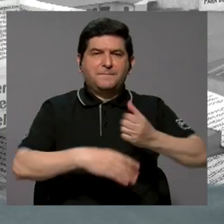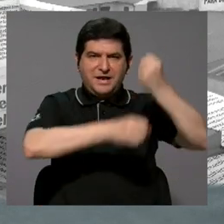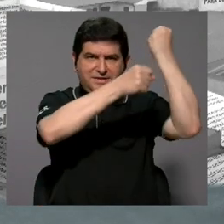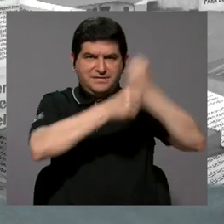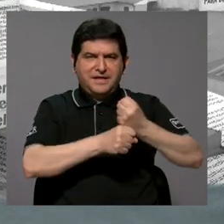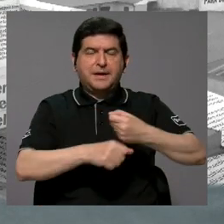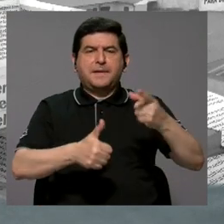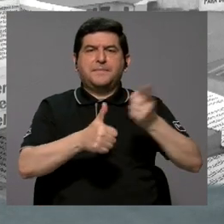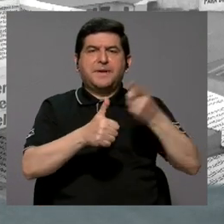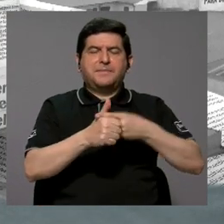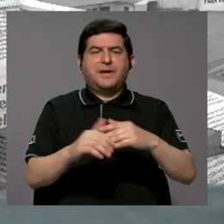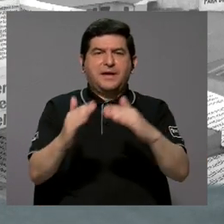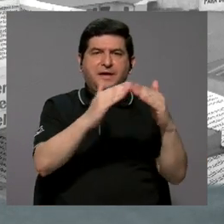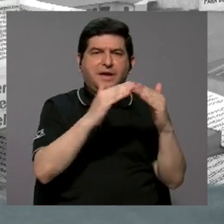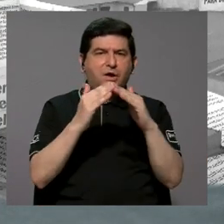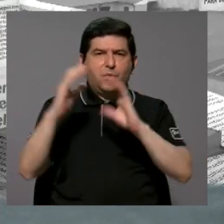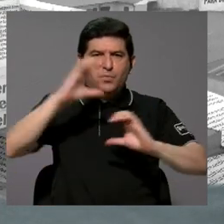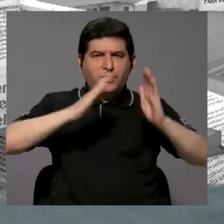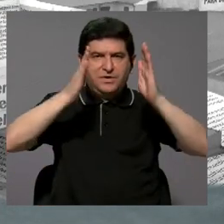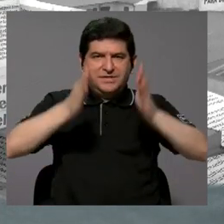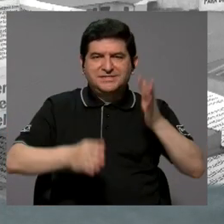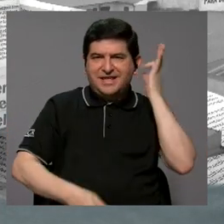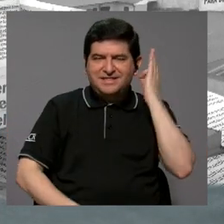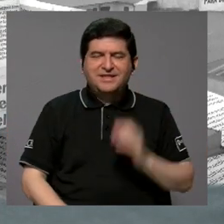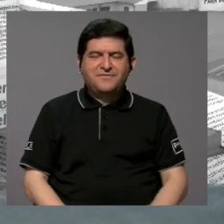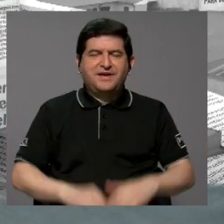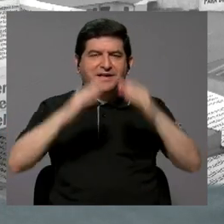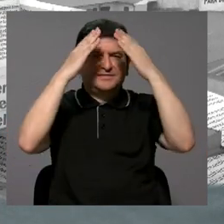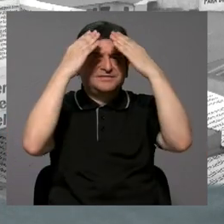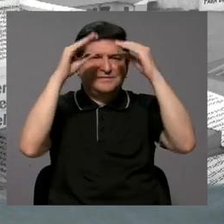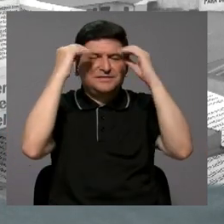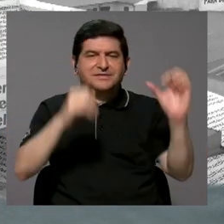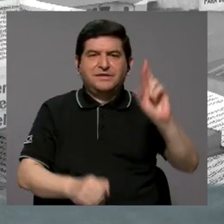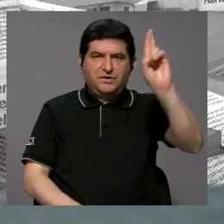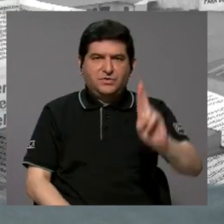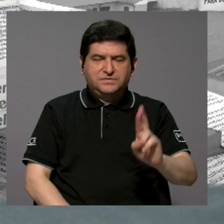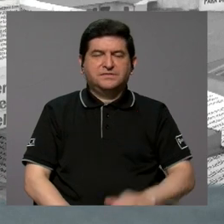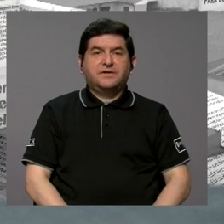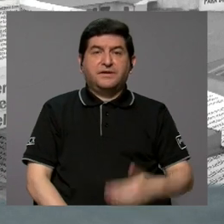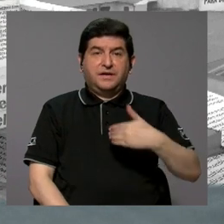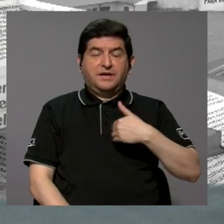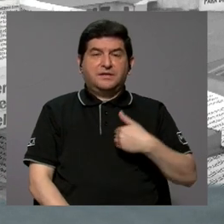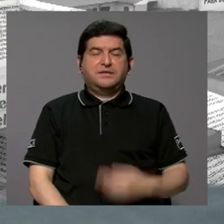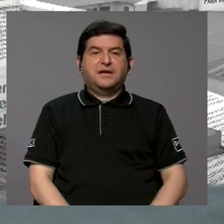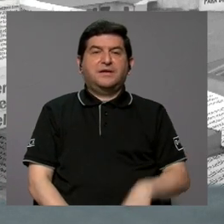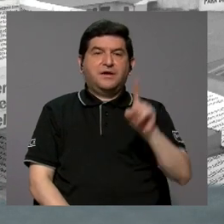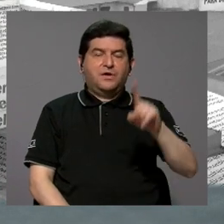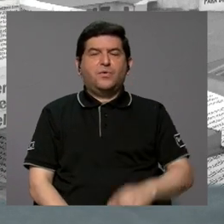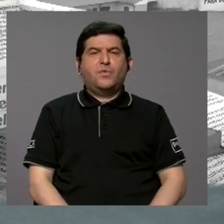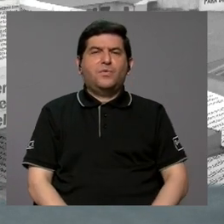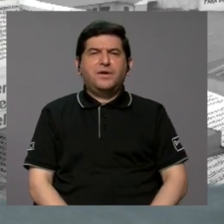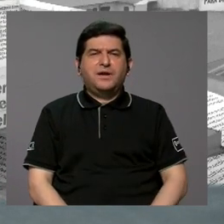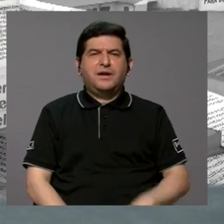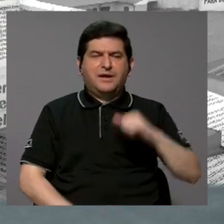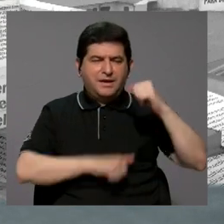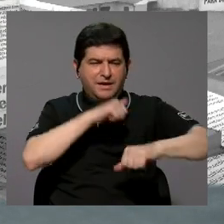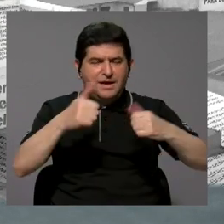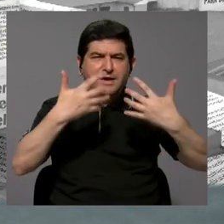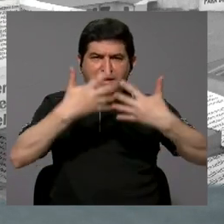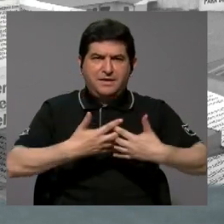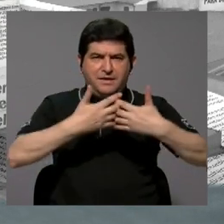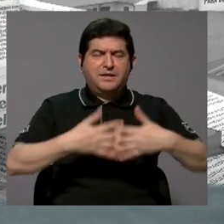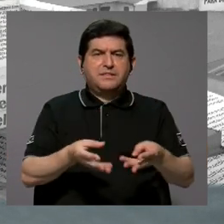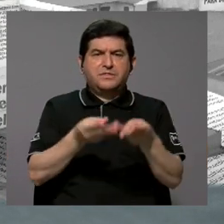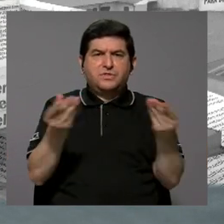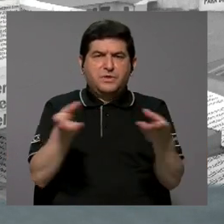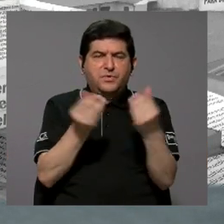de la primera comunidad de científicas de datos de Costa Rica. Tiene también un startup relacionado con productos